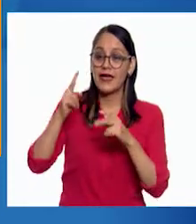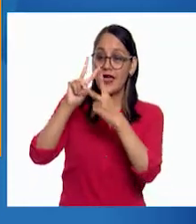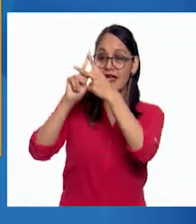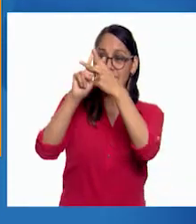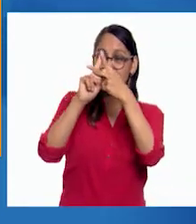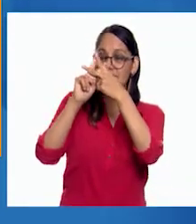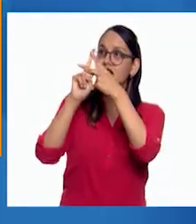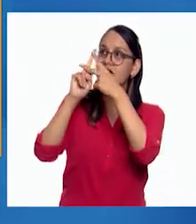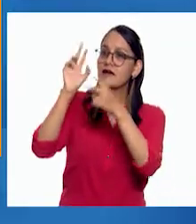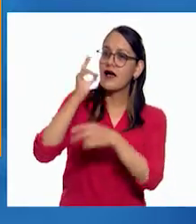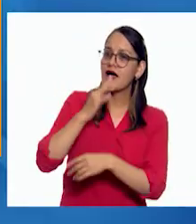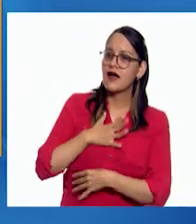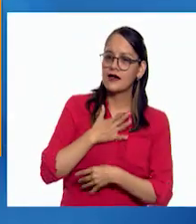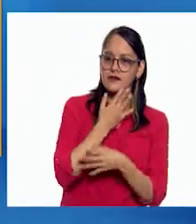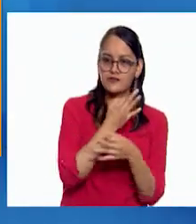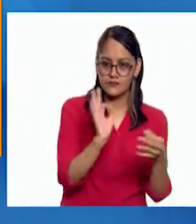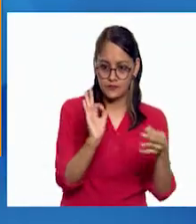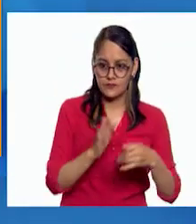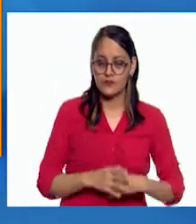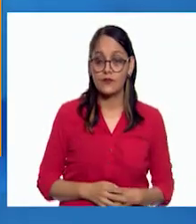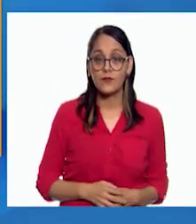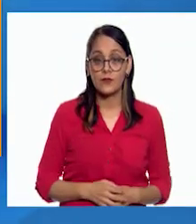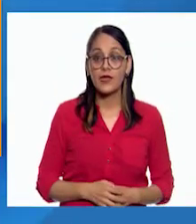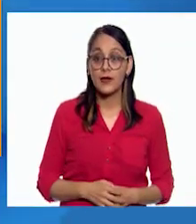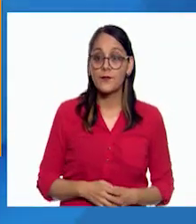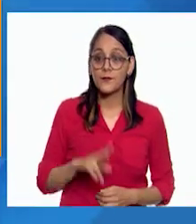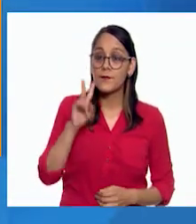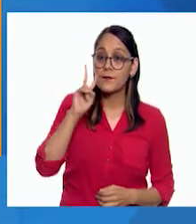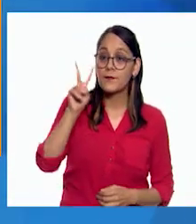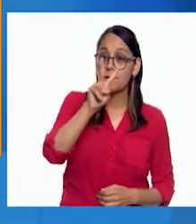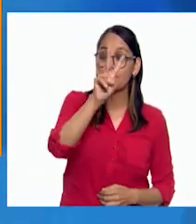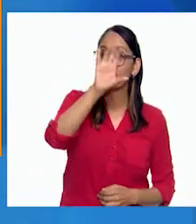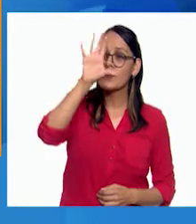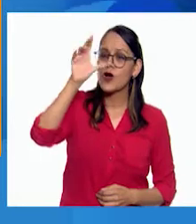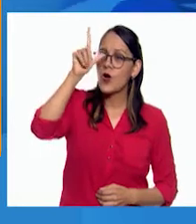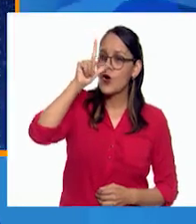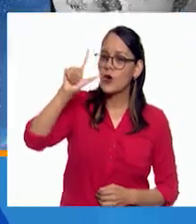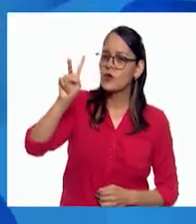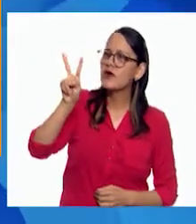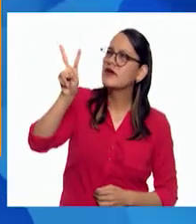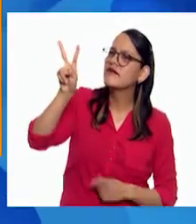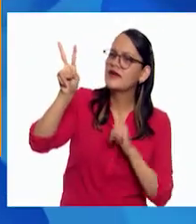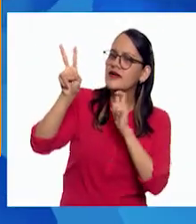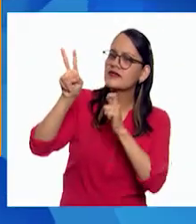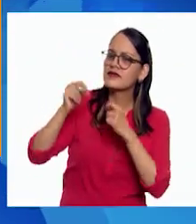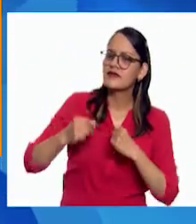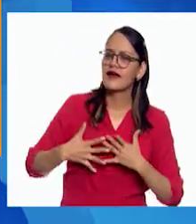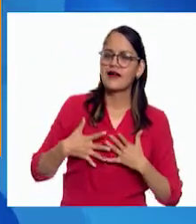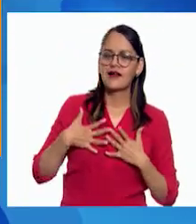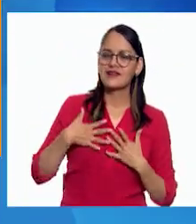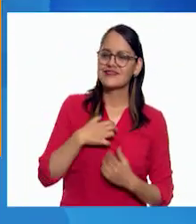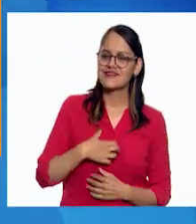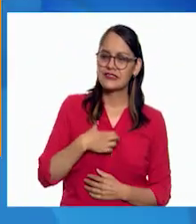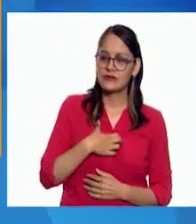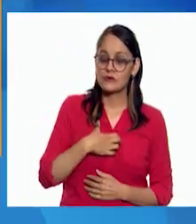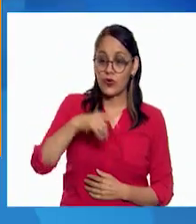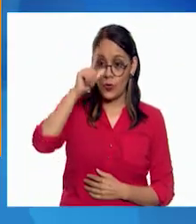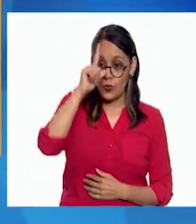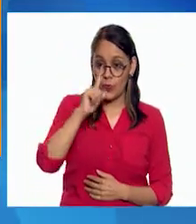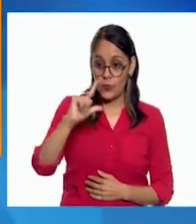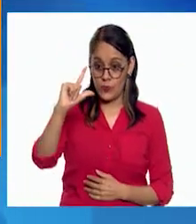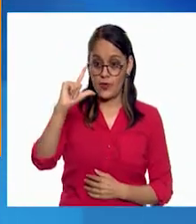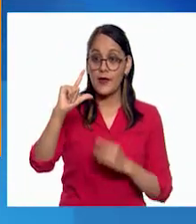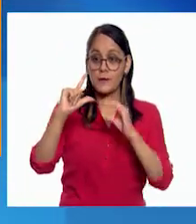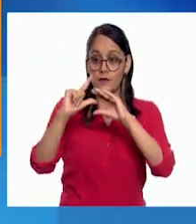Es muy hermoso y gratificante para la vista contemplar el cuerpo de la luna. La luna no está envuelta en una